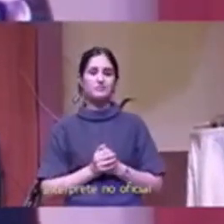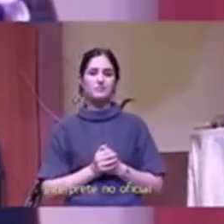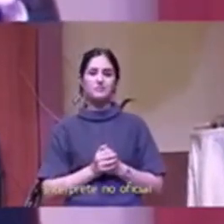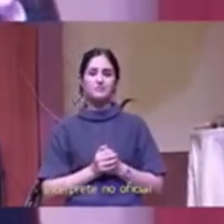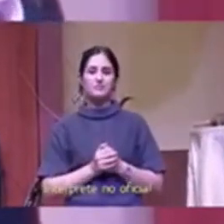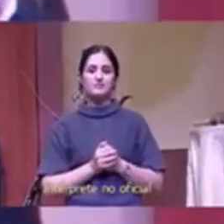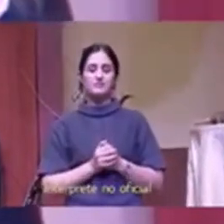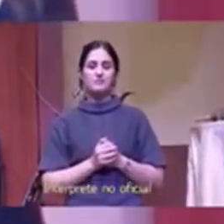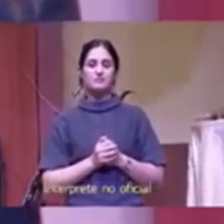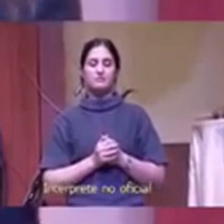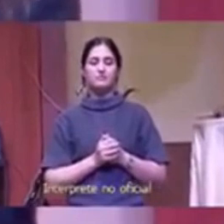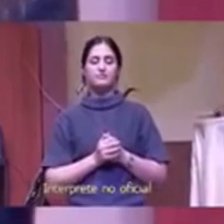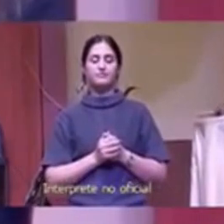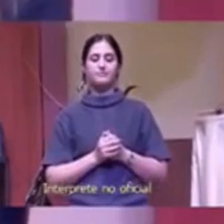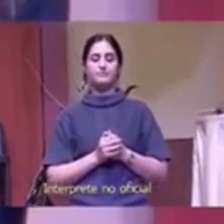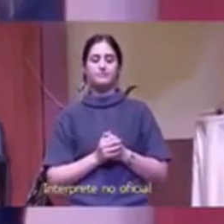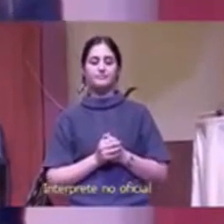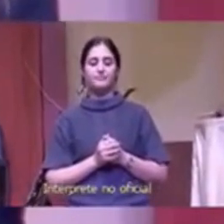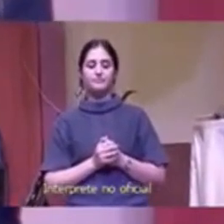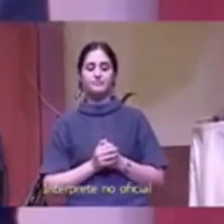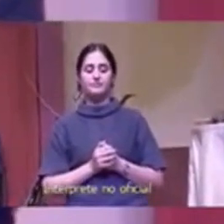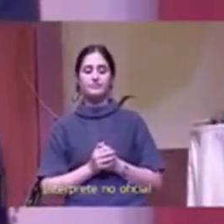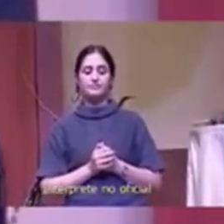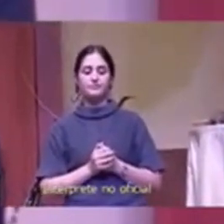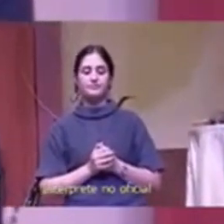nuestros ministerios cristianos